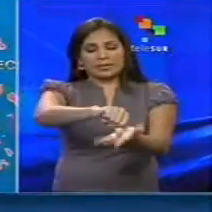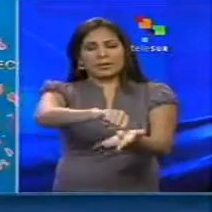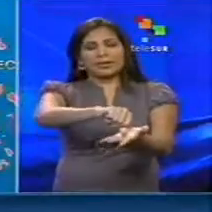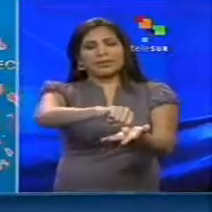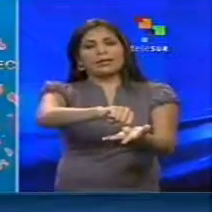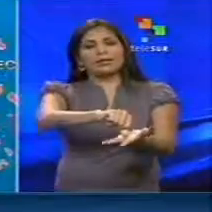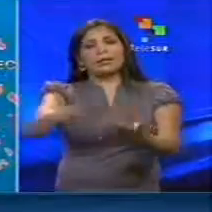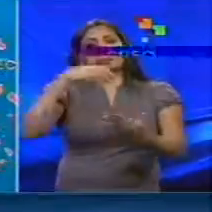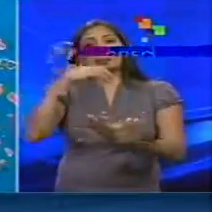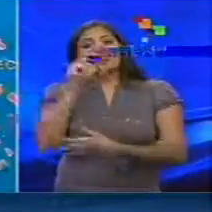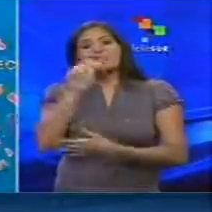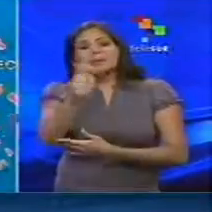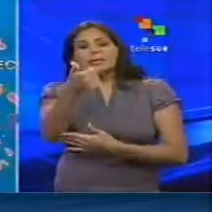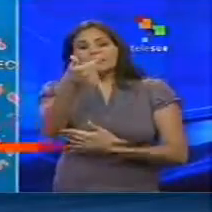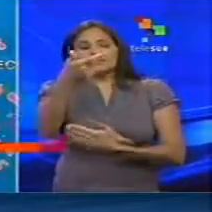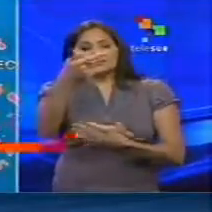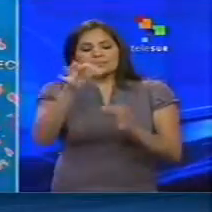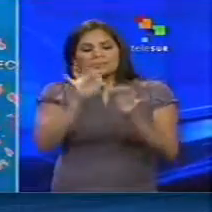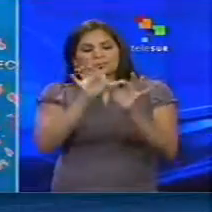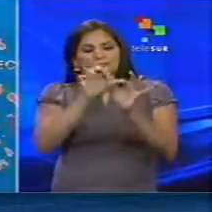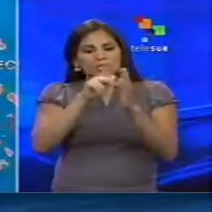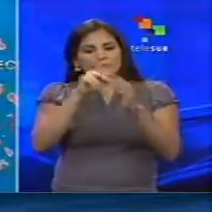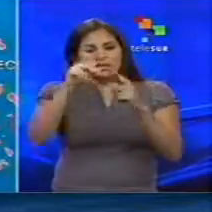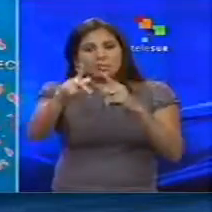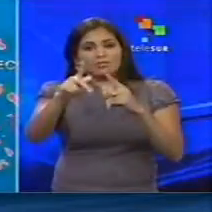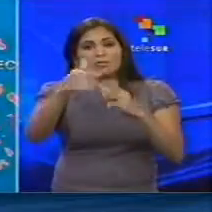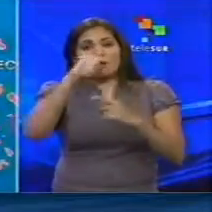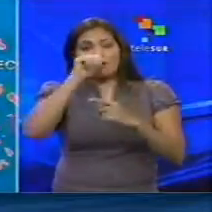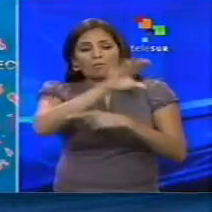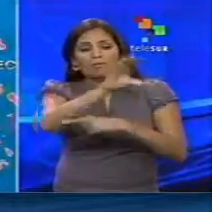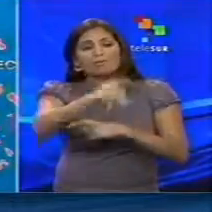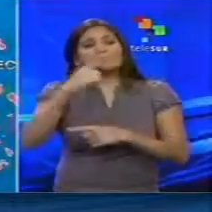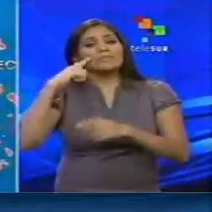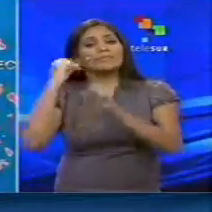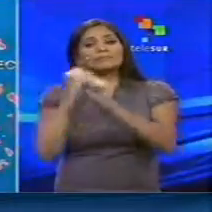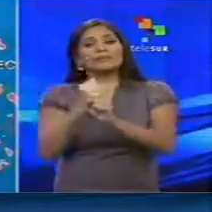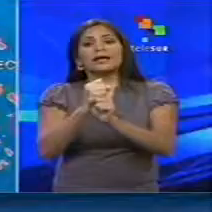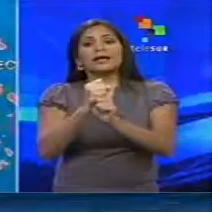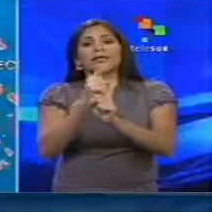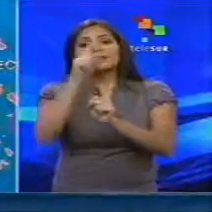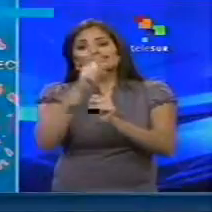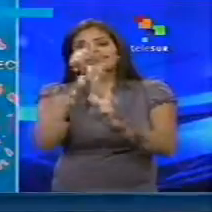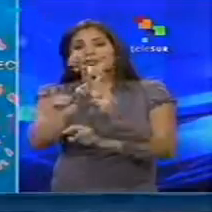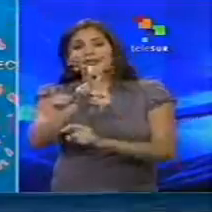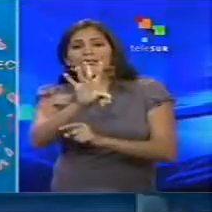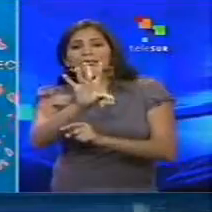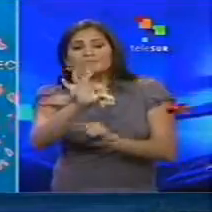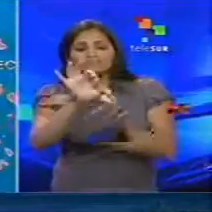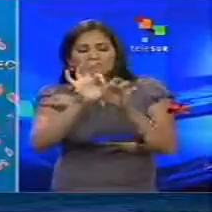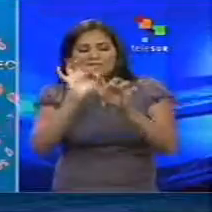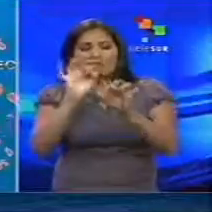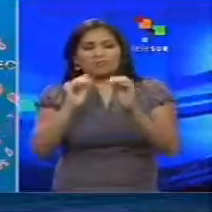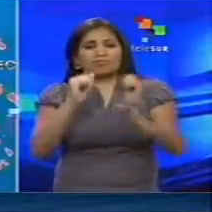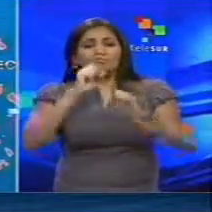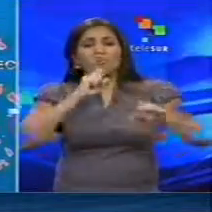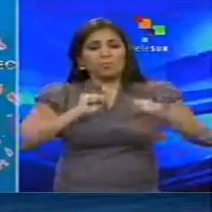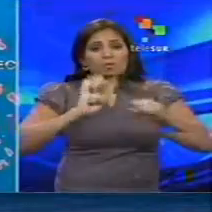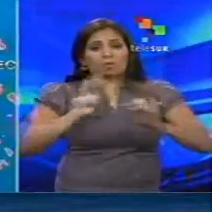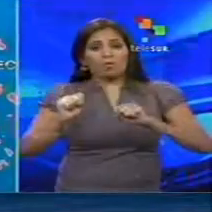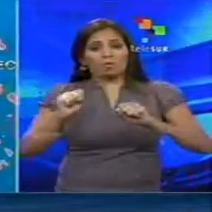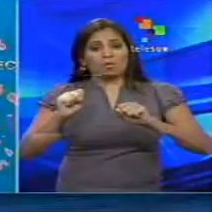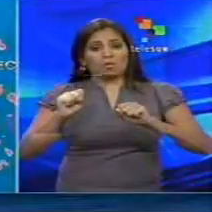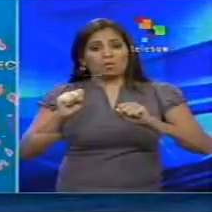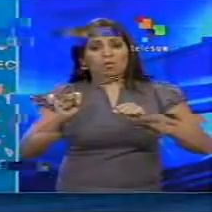Tuvo una profundidad de 10 kilómetros en el mar y según las estimaciones preliminares fue superior a los 25 segundos. El temblor se